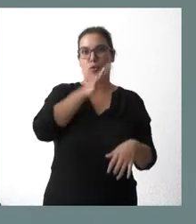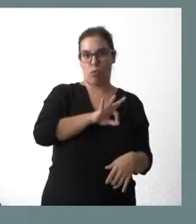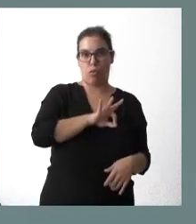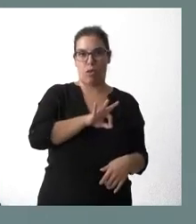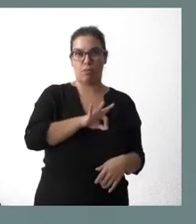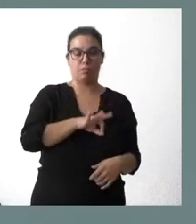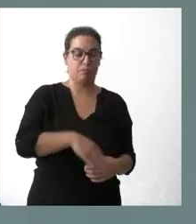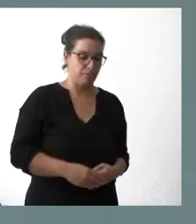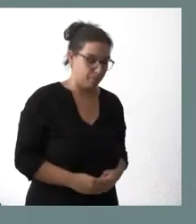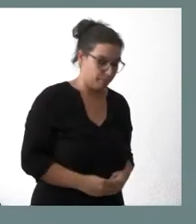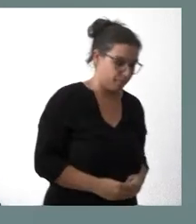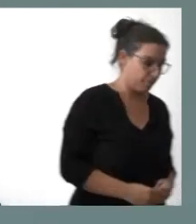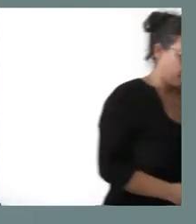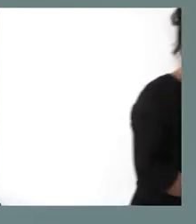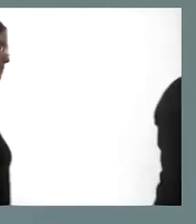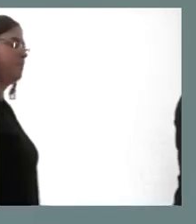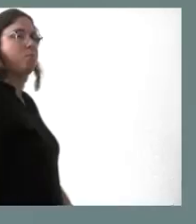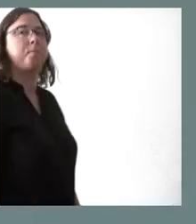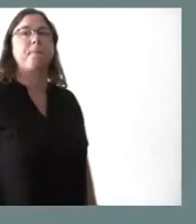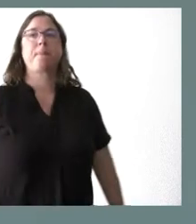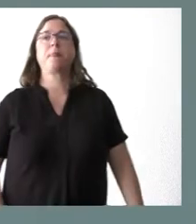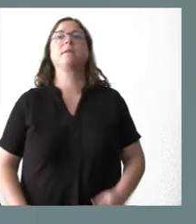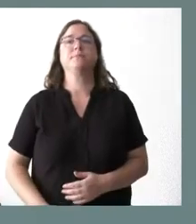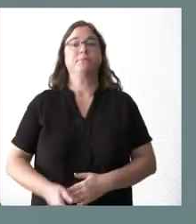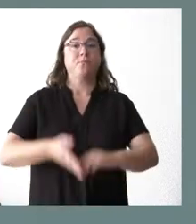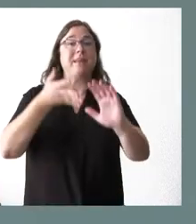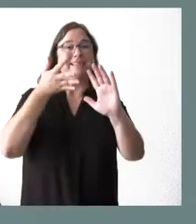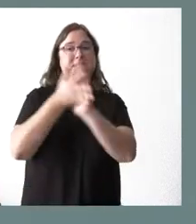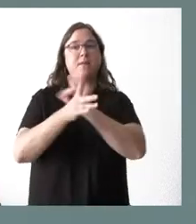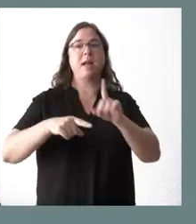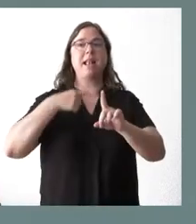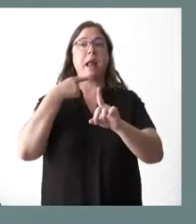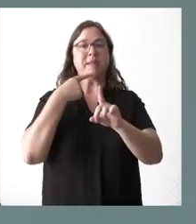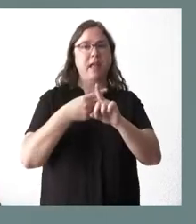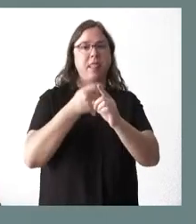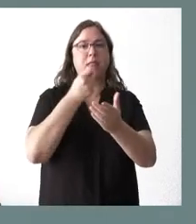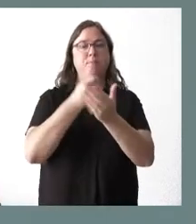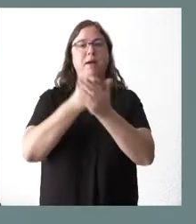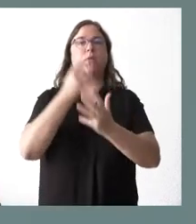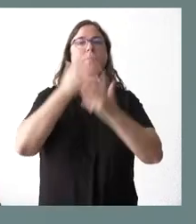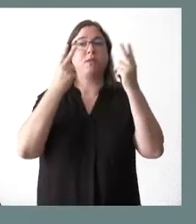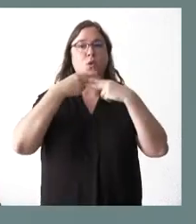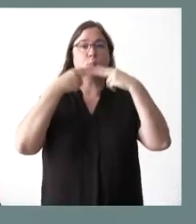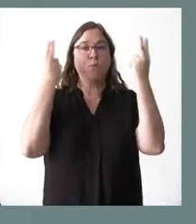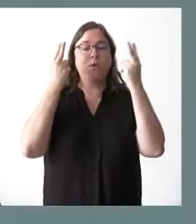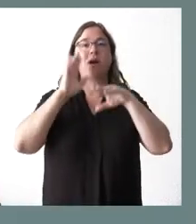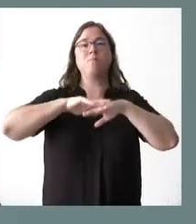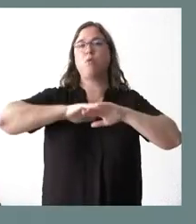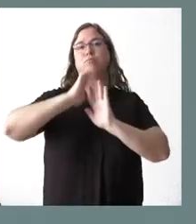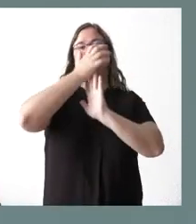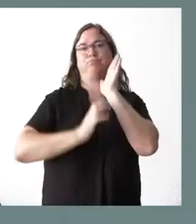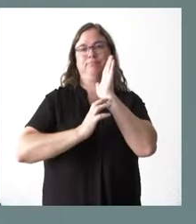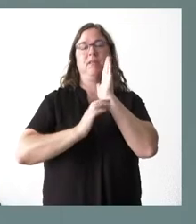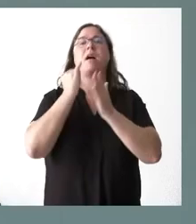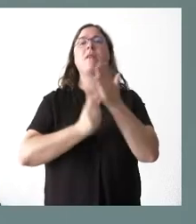Y, por tanto, que la mitad de ese coste que se sufraga por las Administraciones públicas como consecuencia de esa rebaja es una rebaja que recae sobre